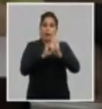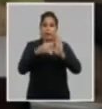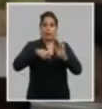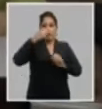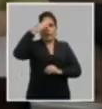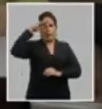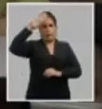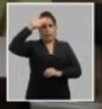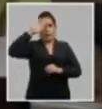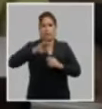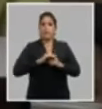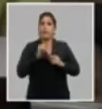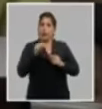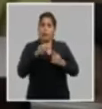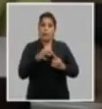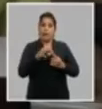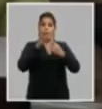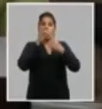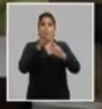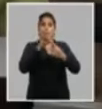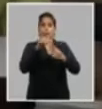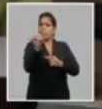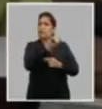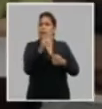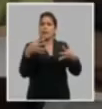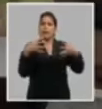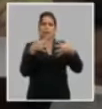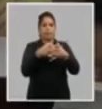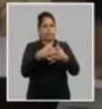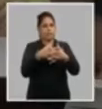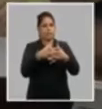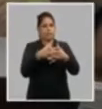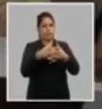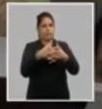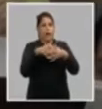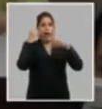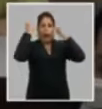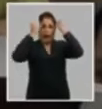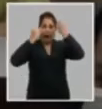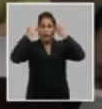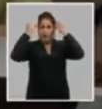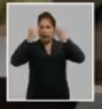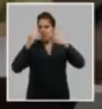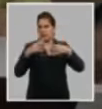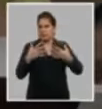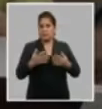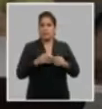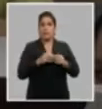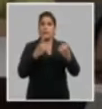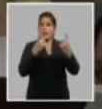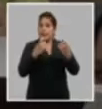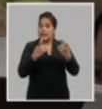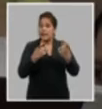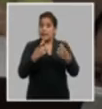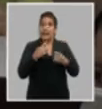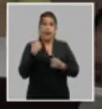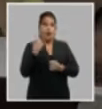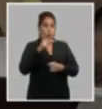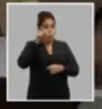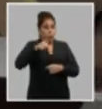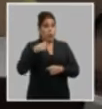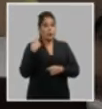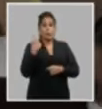nacional hay un elemento que también está muy vinculado con lo que estamos analizando y es la necesidad que tenemos